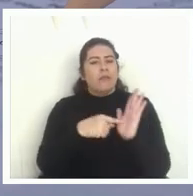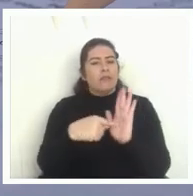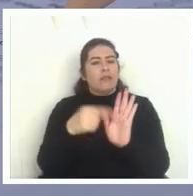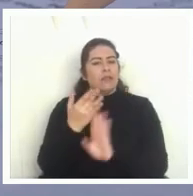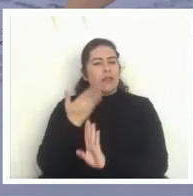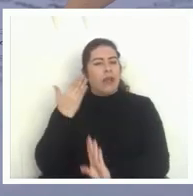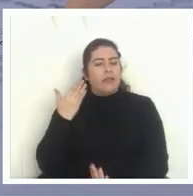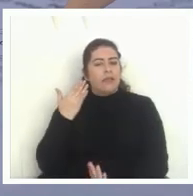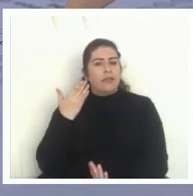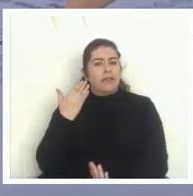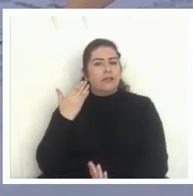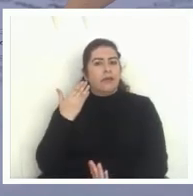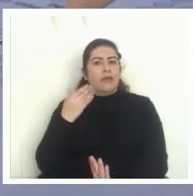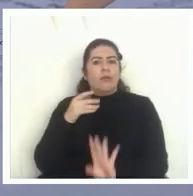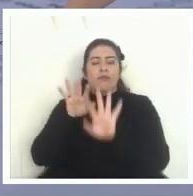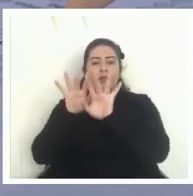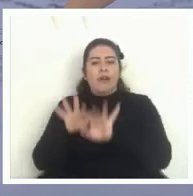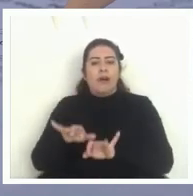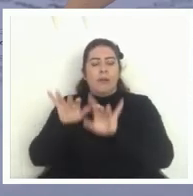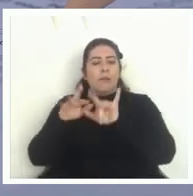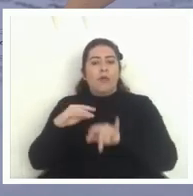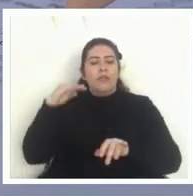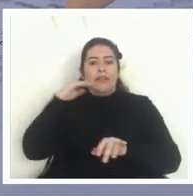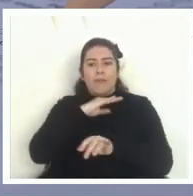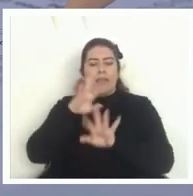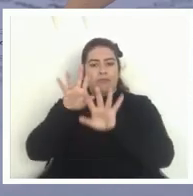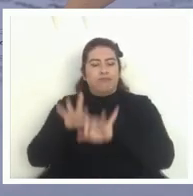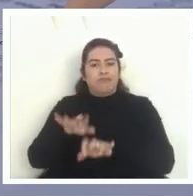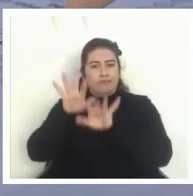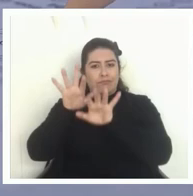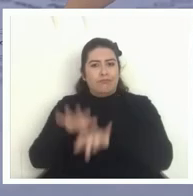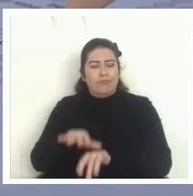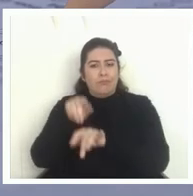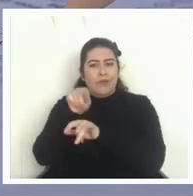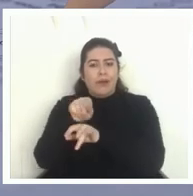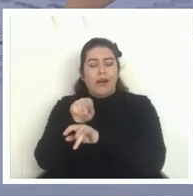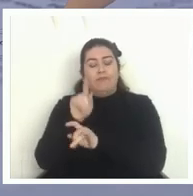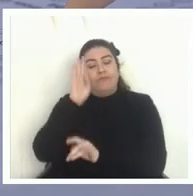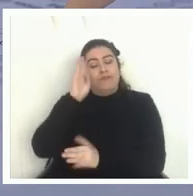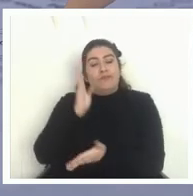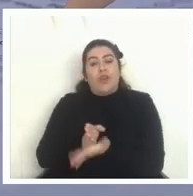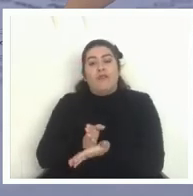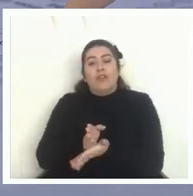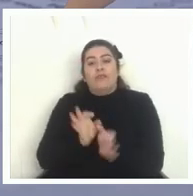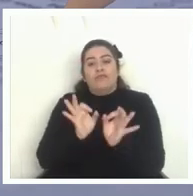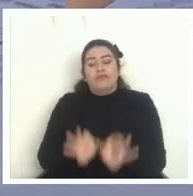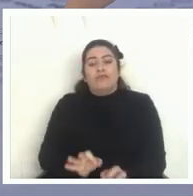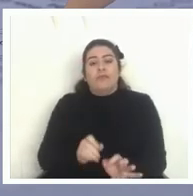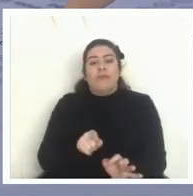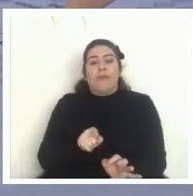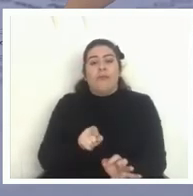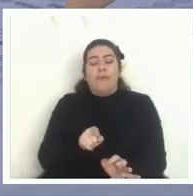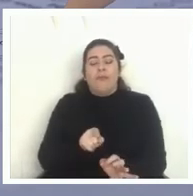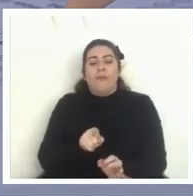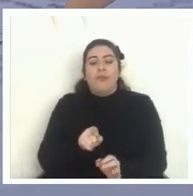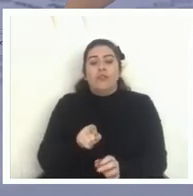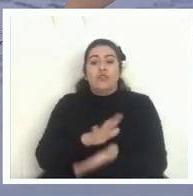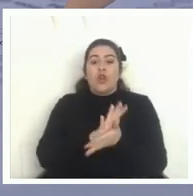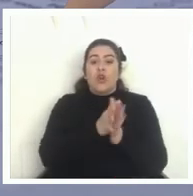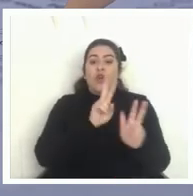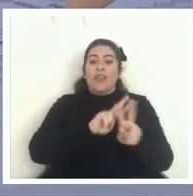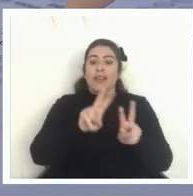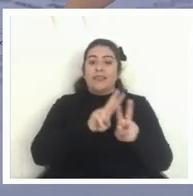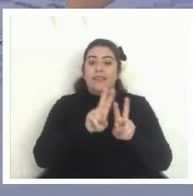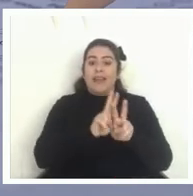hubo una digitalización muy acelerada que obligó a básicamente todo lo que hacía la agencia anteriormente tanto